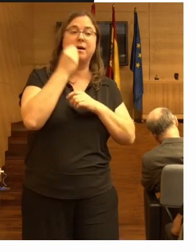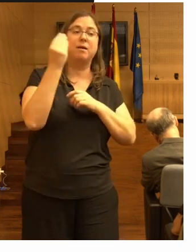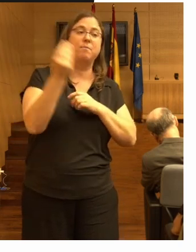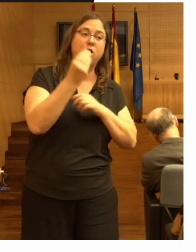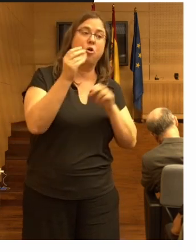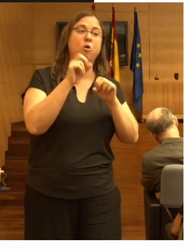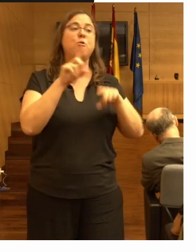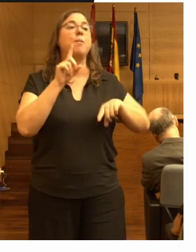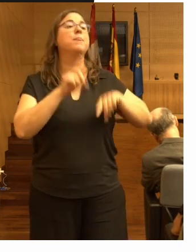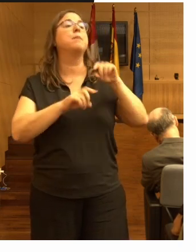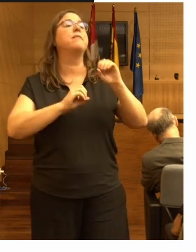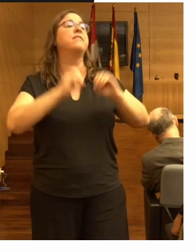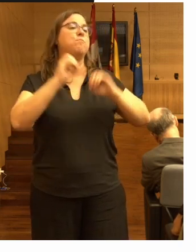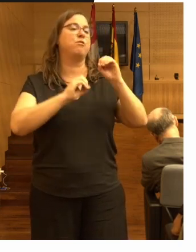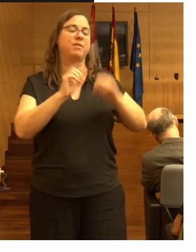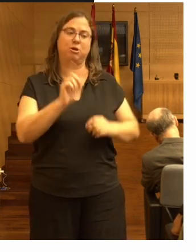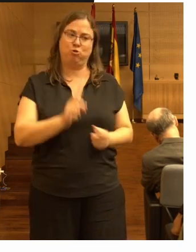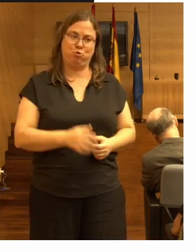porcentaje